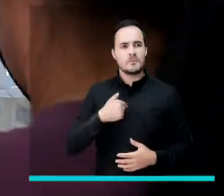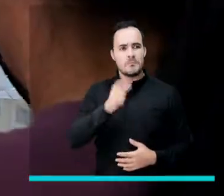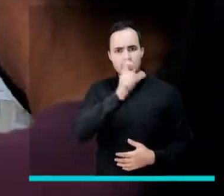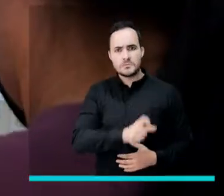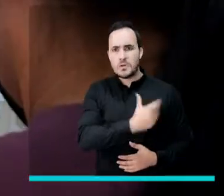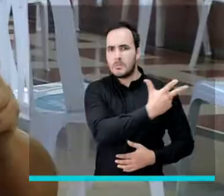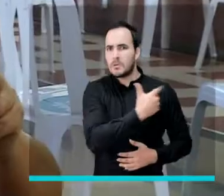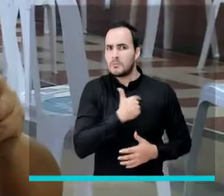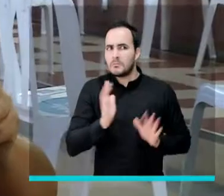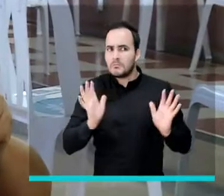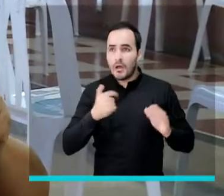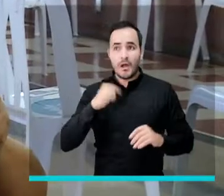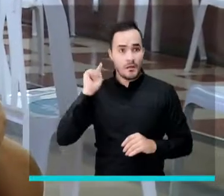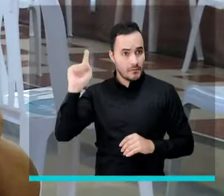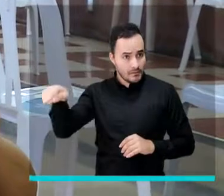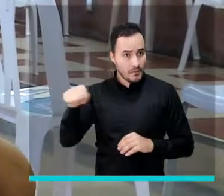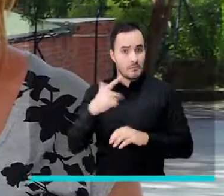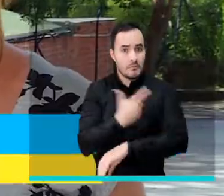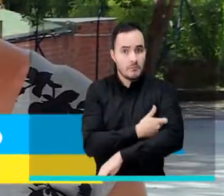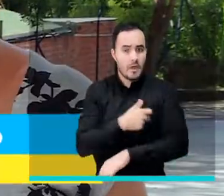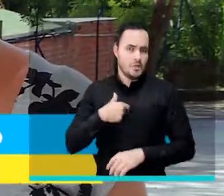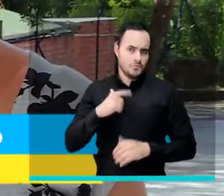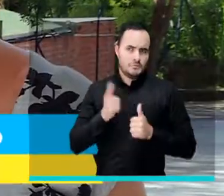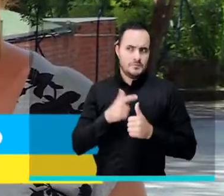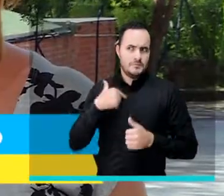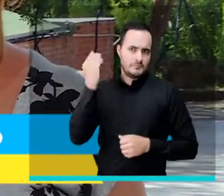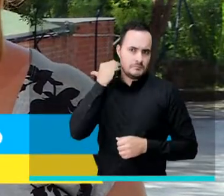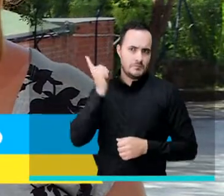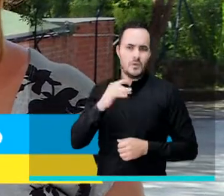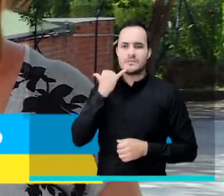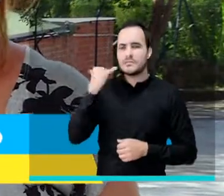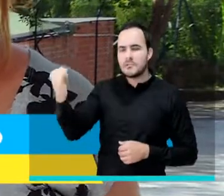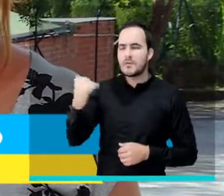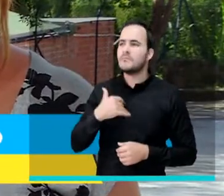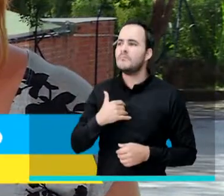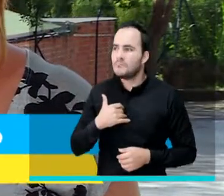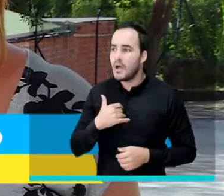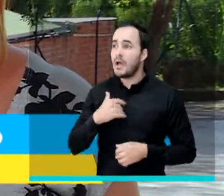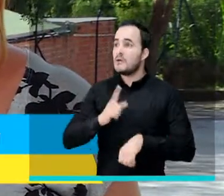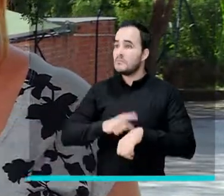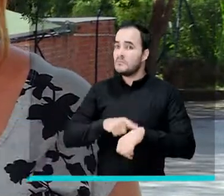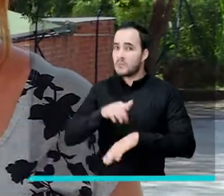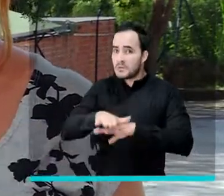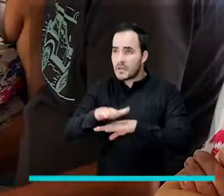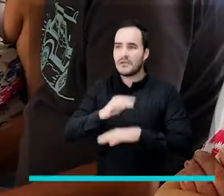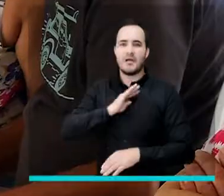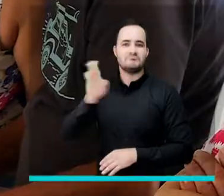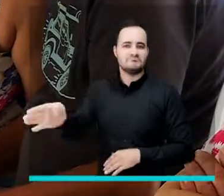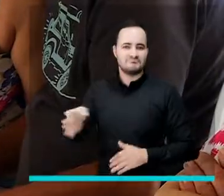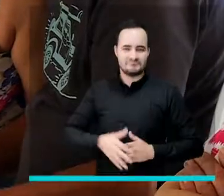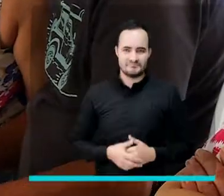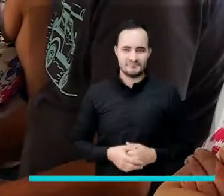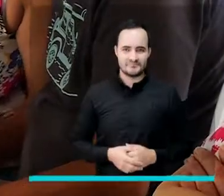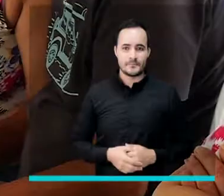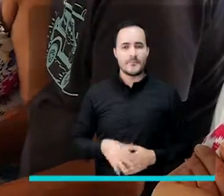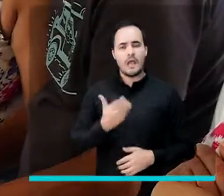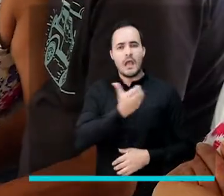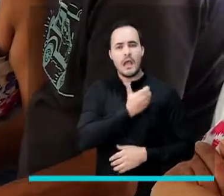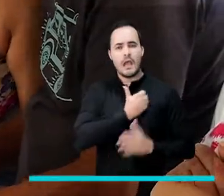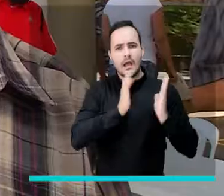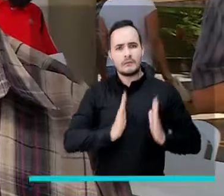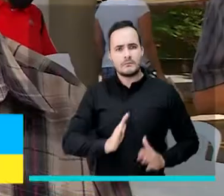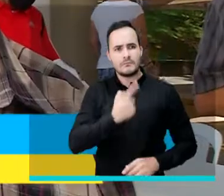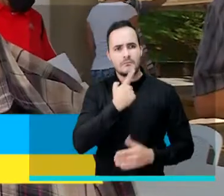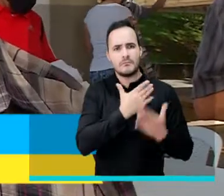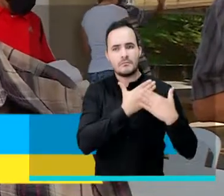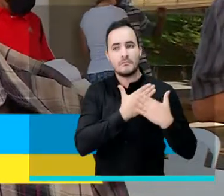Alguien me dijo que aquí están vacunando, entonces yo llamé y me dijeron que cita a las dos y media. El alcalde dijo que